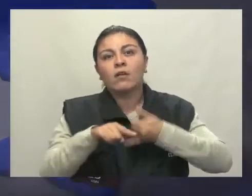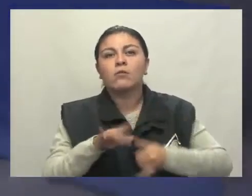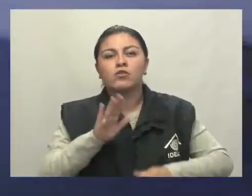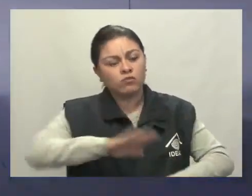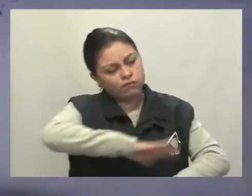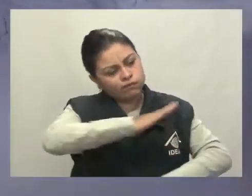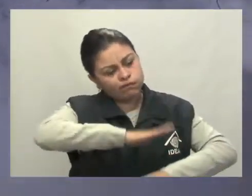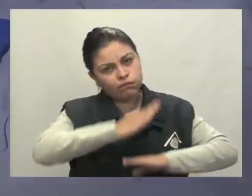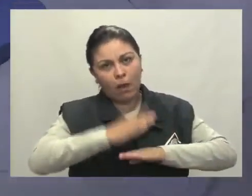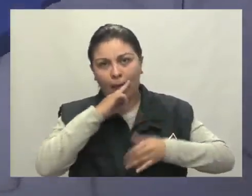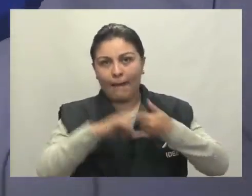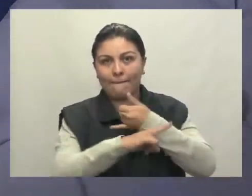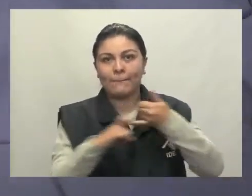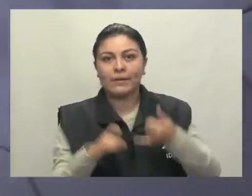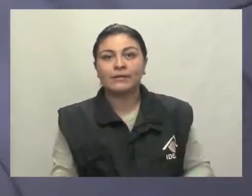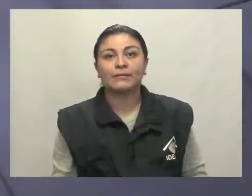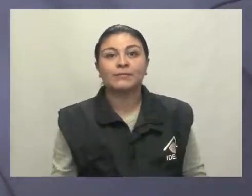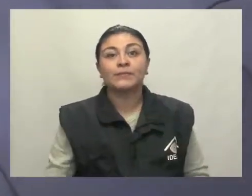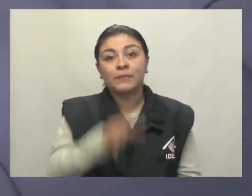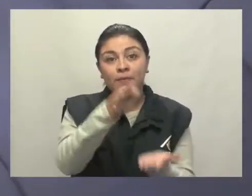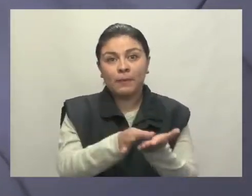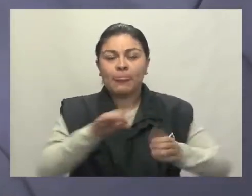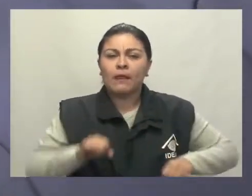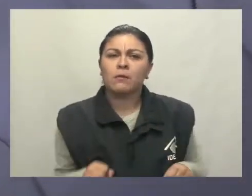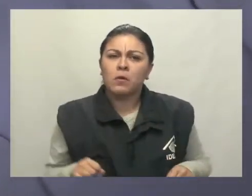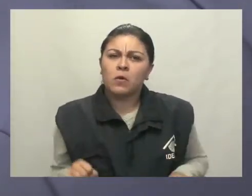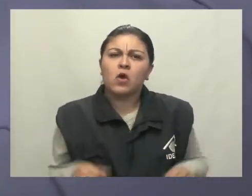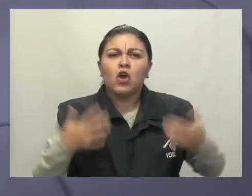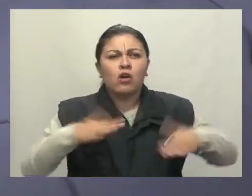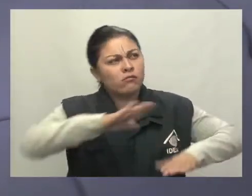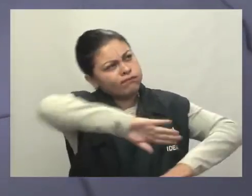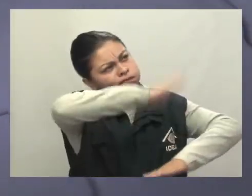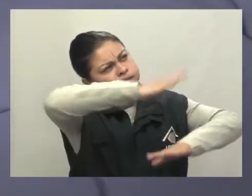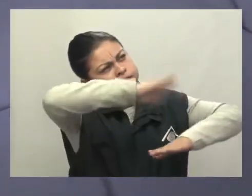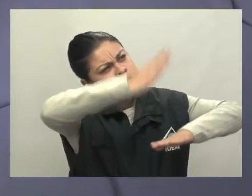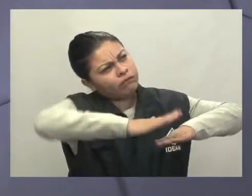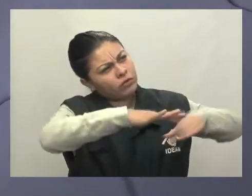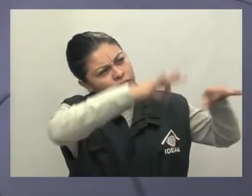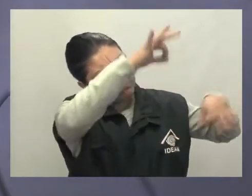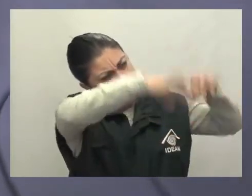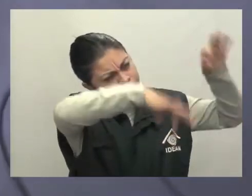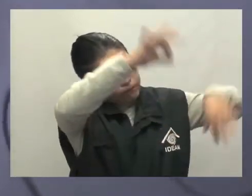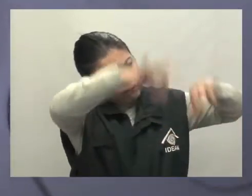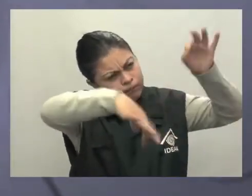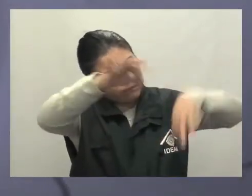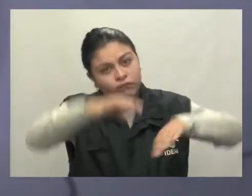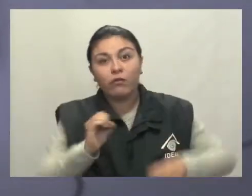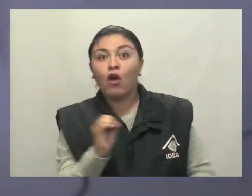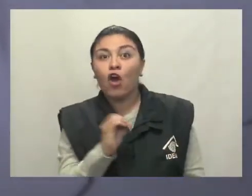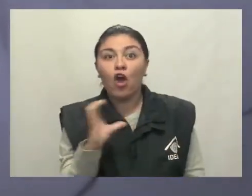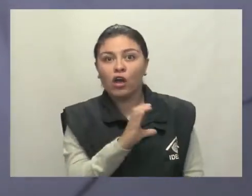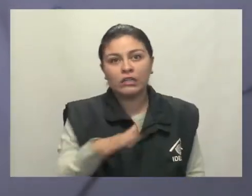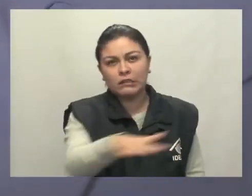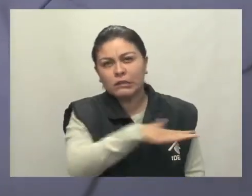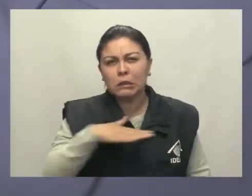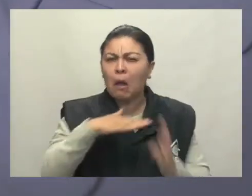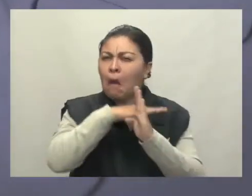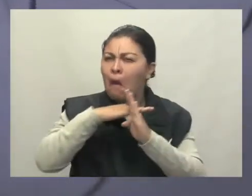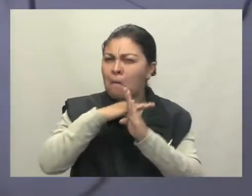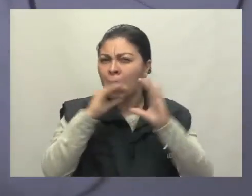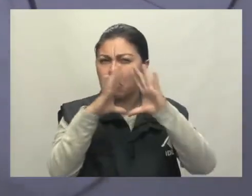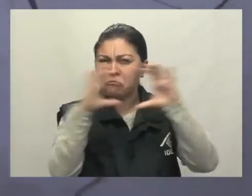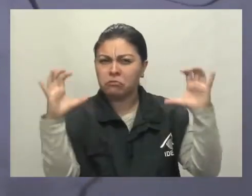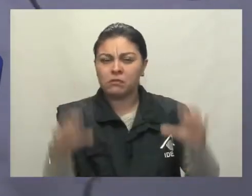Amazónico. La capital estima algunas lloviznas en los cerros orientales y en el occidente de la sabana con cielos entrecubiertos.